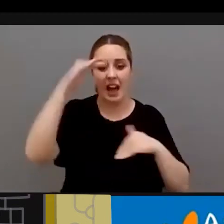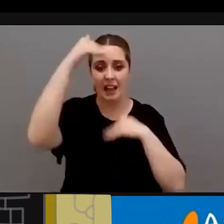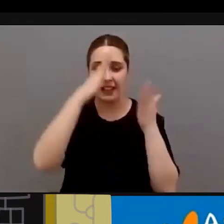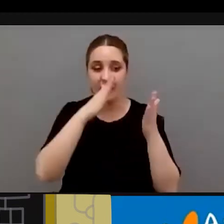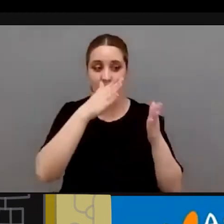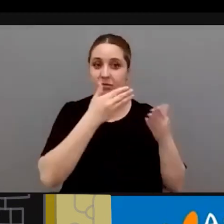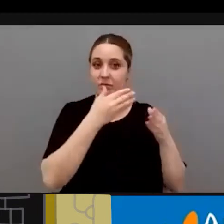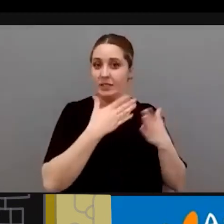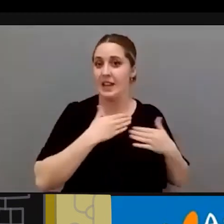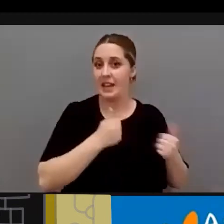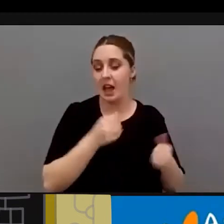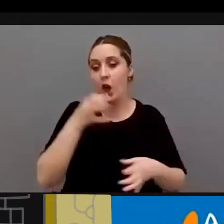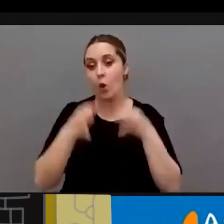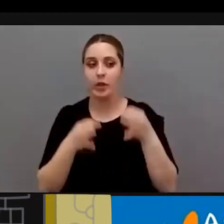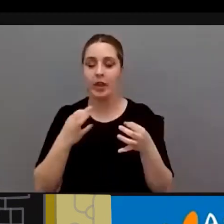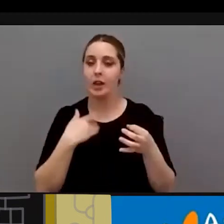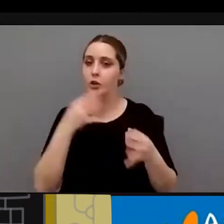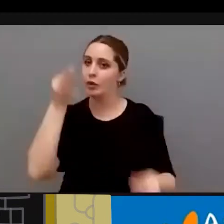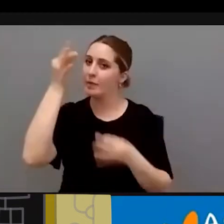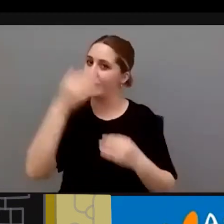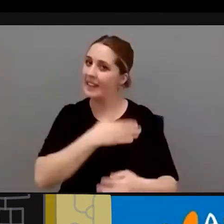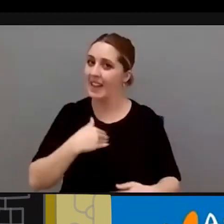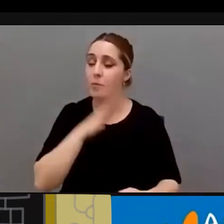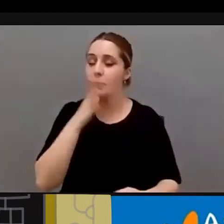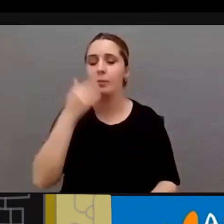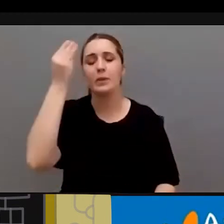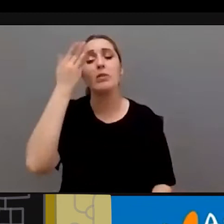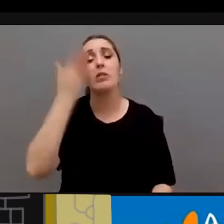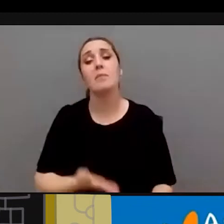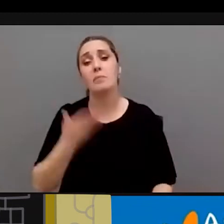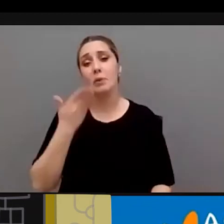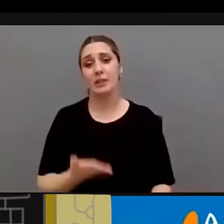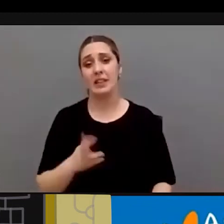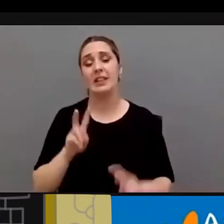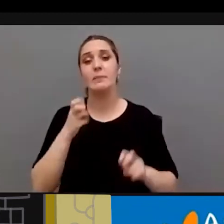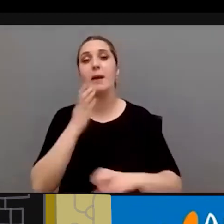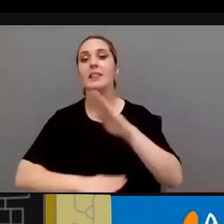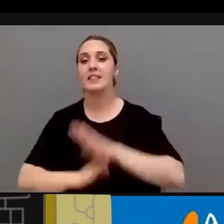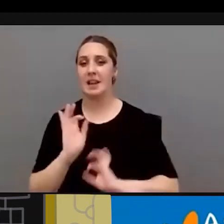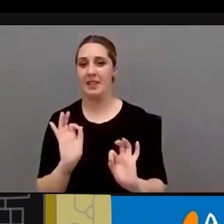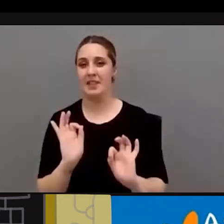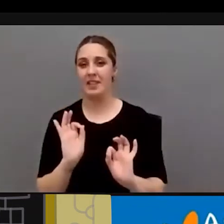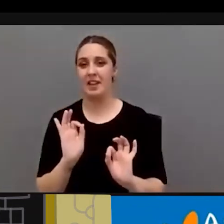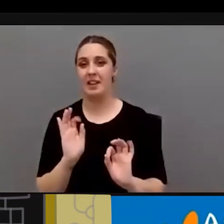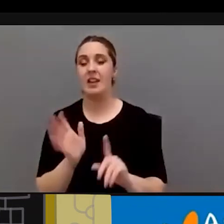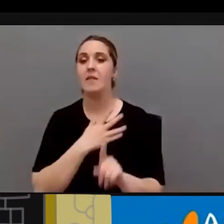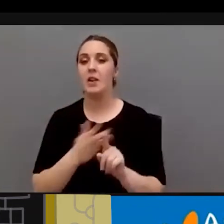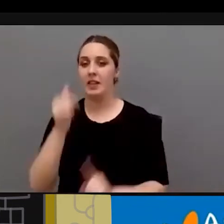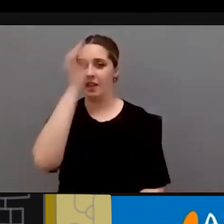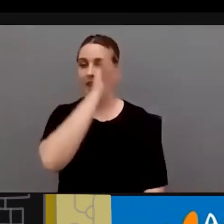sanitario y judicial yo lo quería hacer porque me parece importante en el ámbito de la discapacidad y la violencia de género